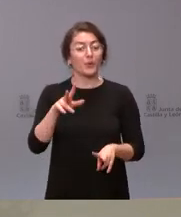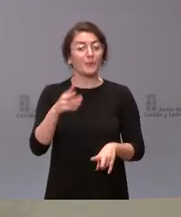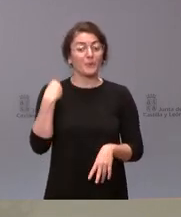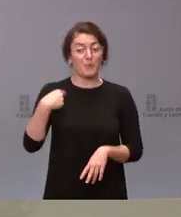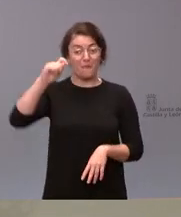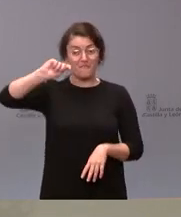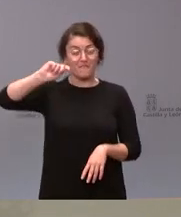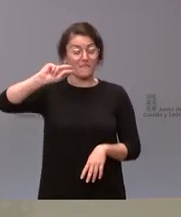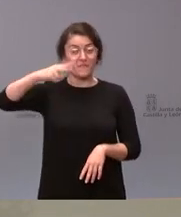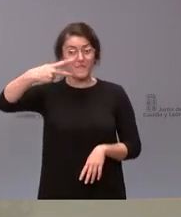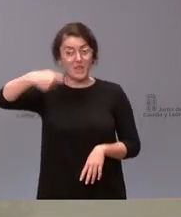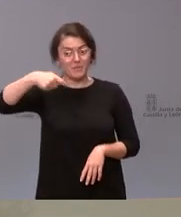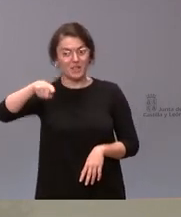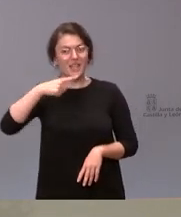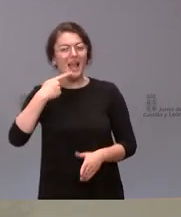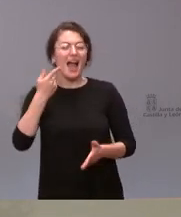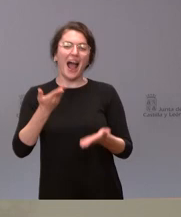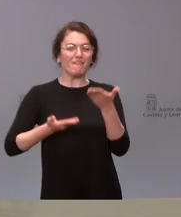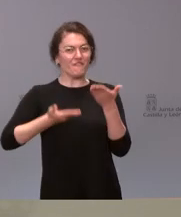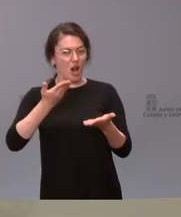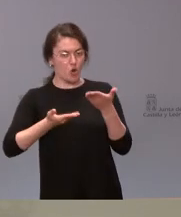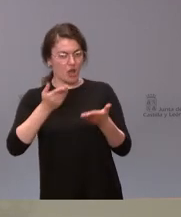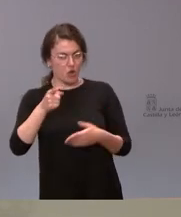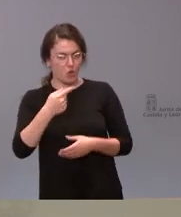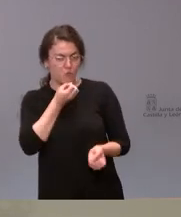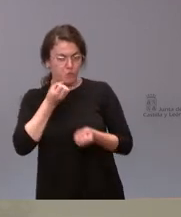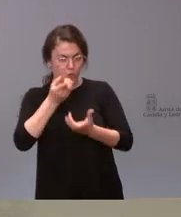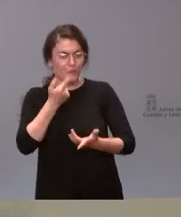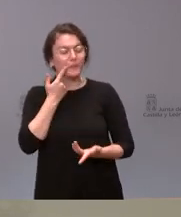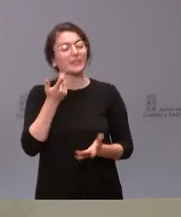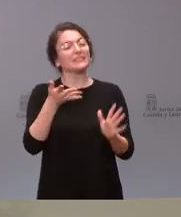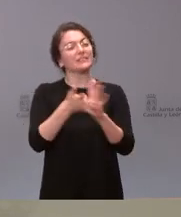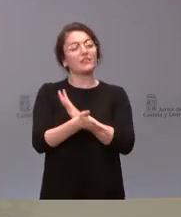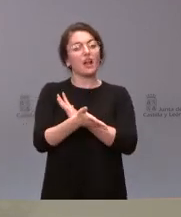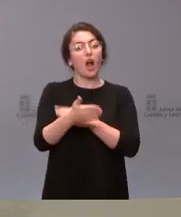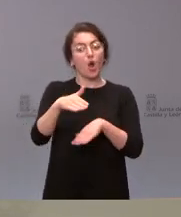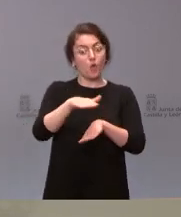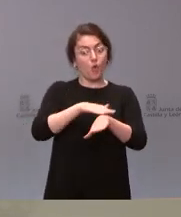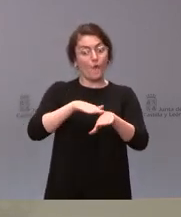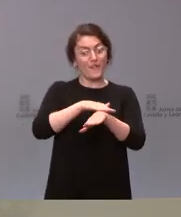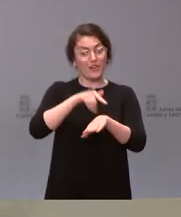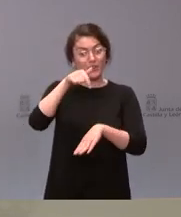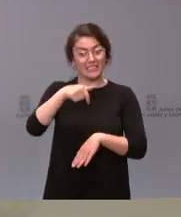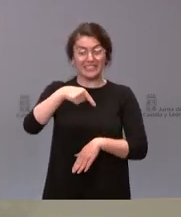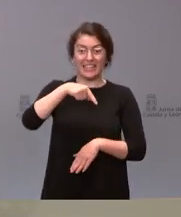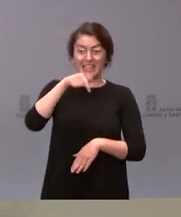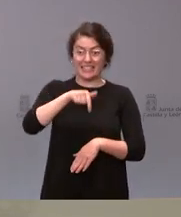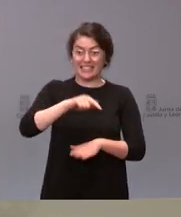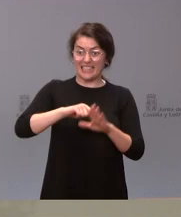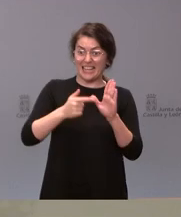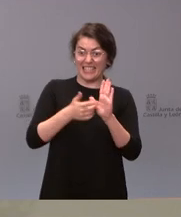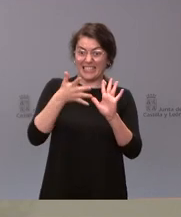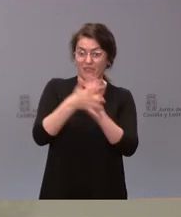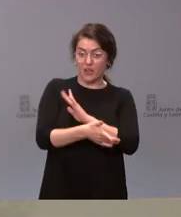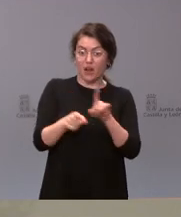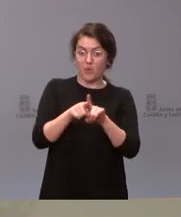el vicepresidente de la Junta. ¿De qué manera va a tener el Gobierno con esta ley en frente a la Junta? Y si no la va a